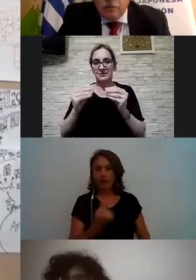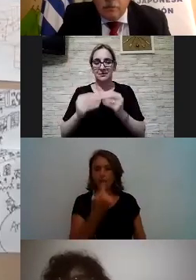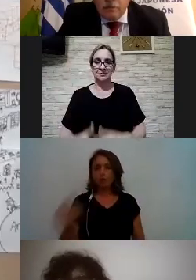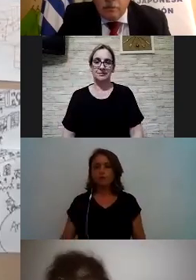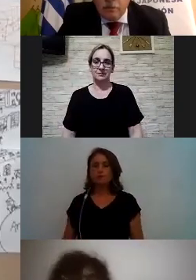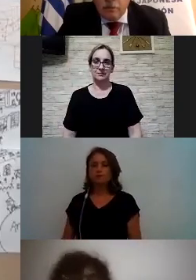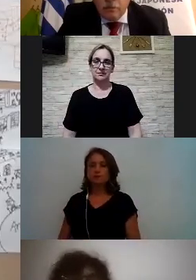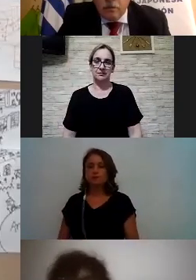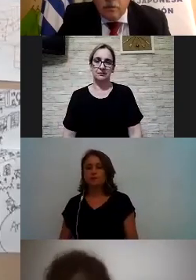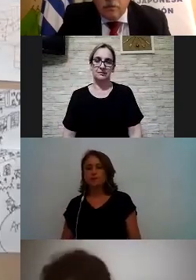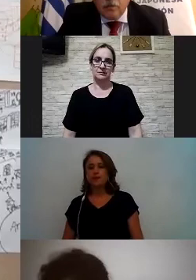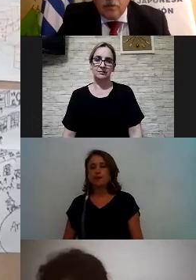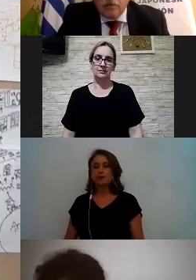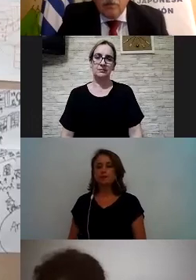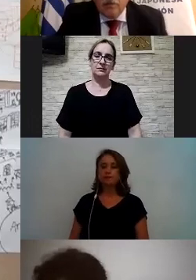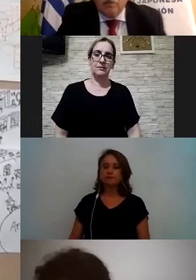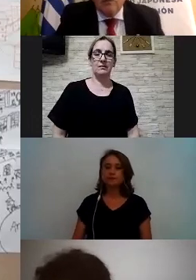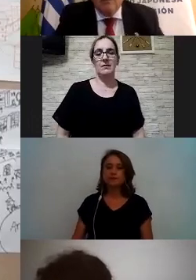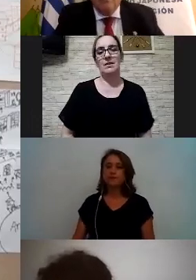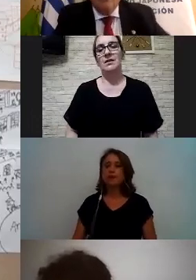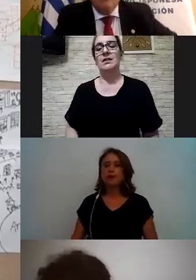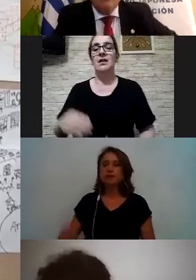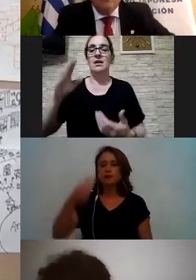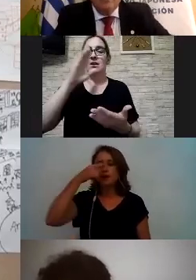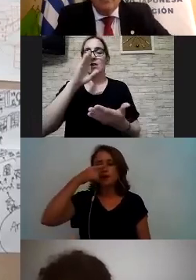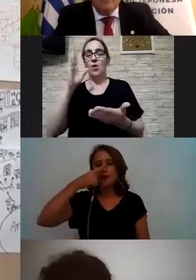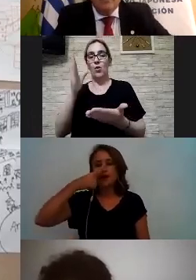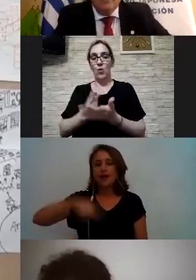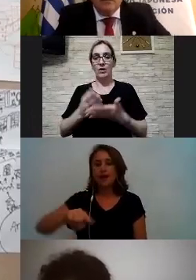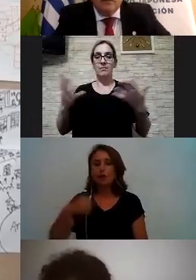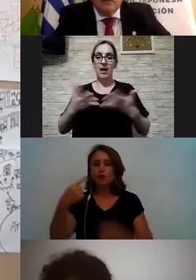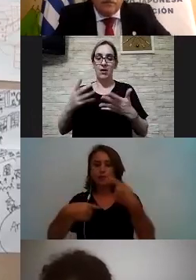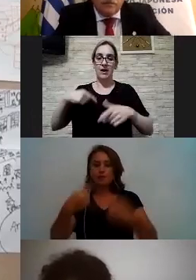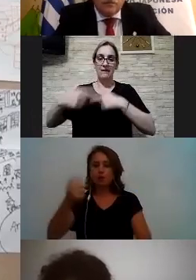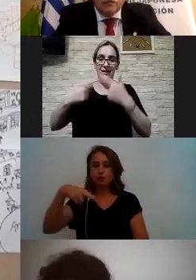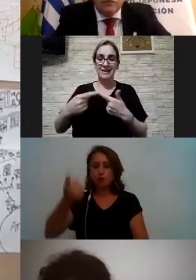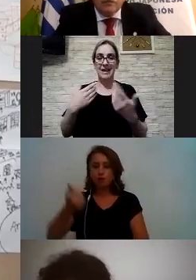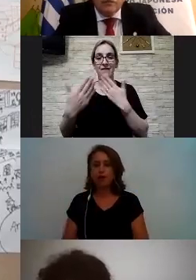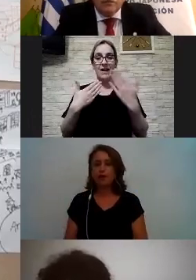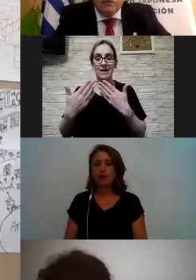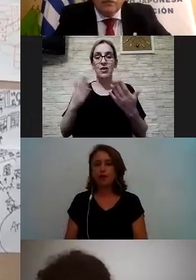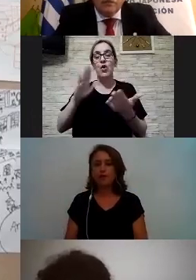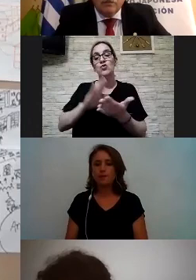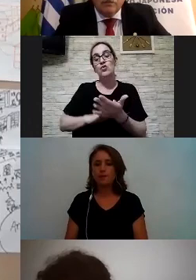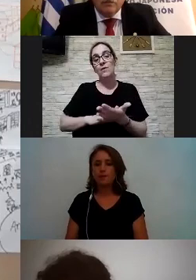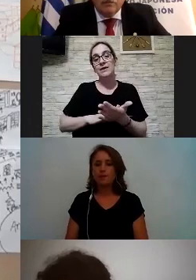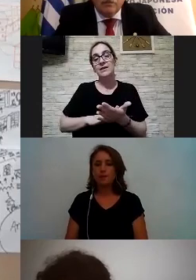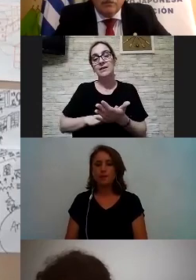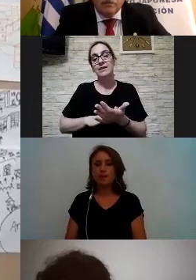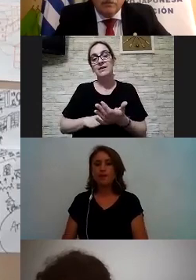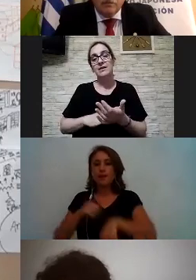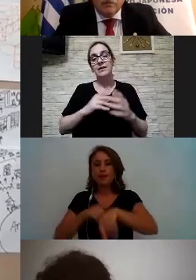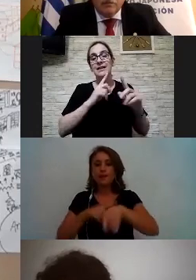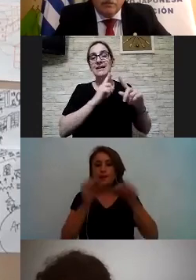bien y bueno la última que voy a compartir yo después va a seguir Ana compartiendo el resto tiene que ver con la línea del tiempo